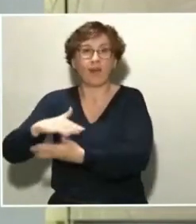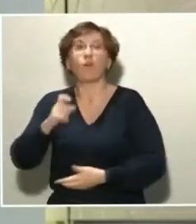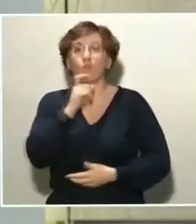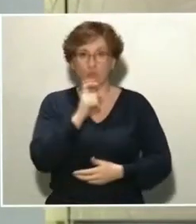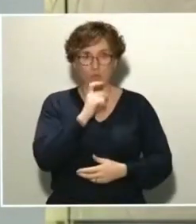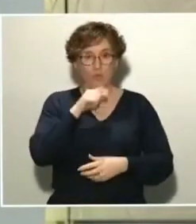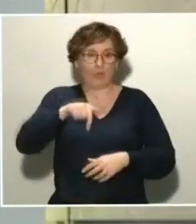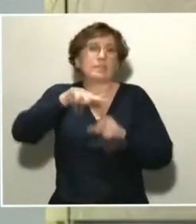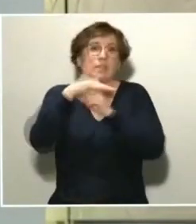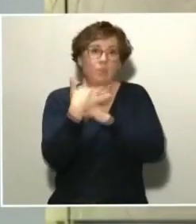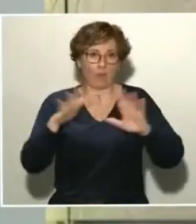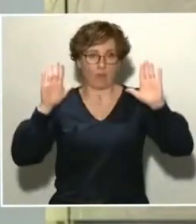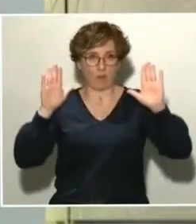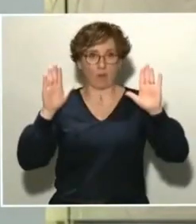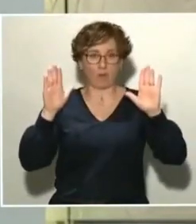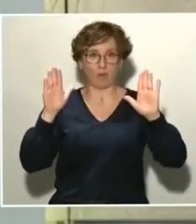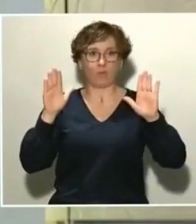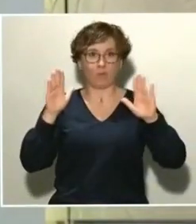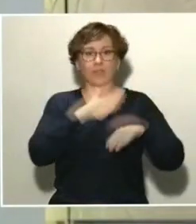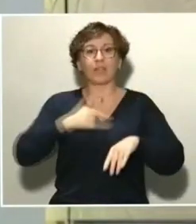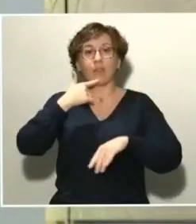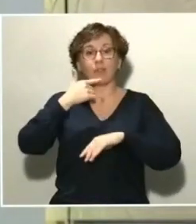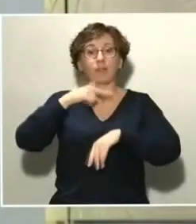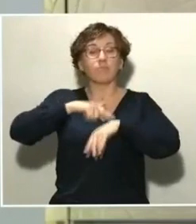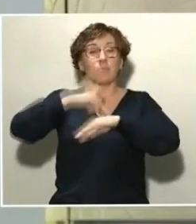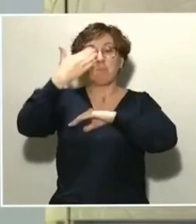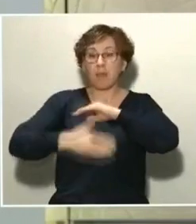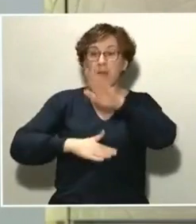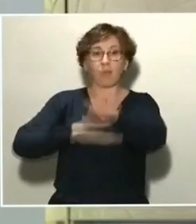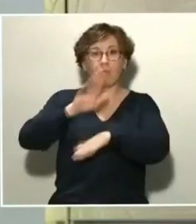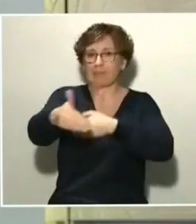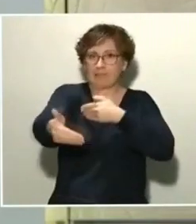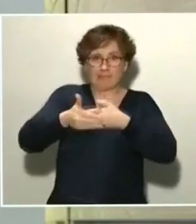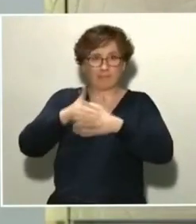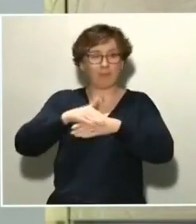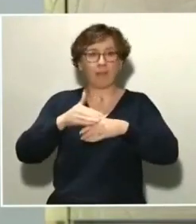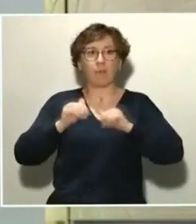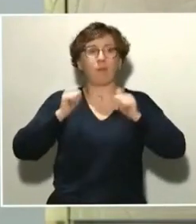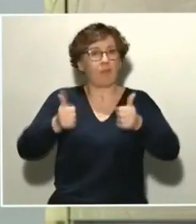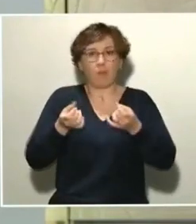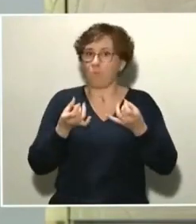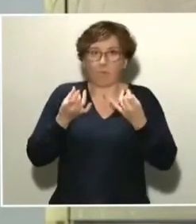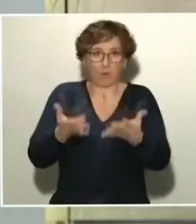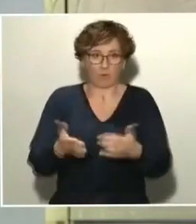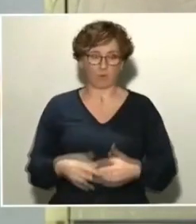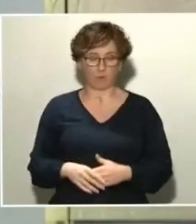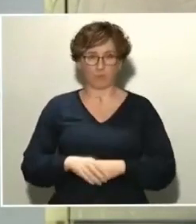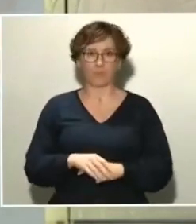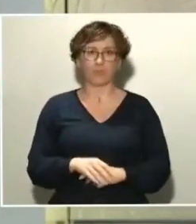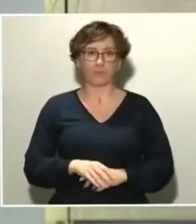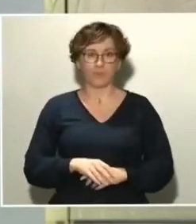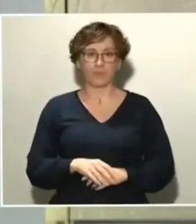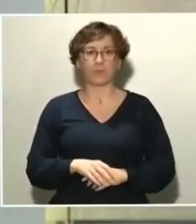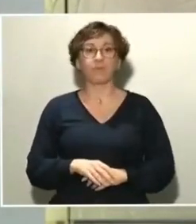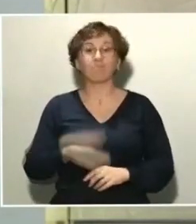Es para acortar los plazos para que todo empiece cuanto antes mejor. Y anteriormente, como digo,